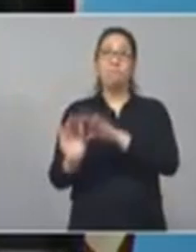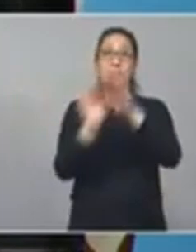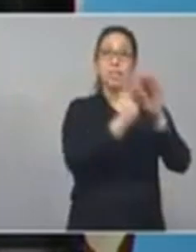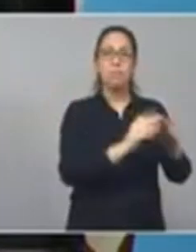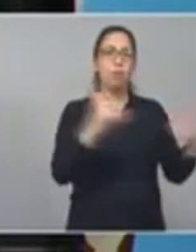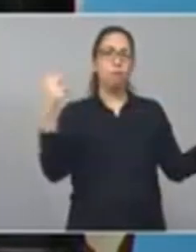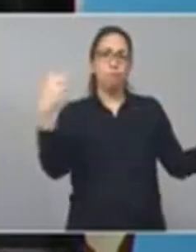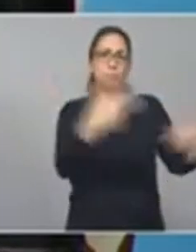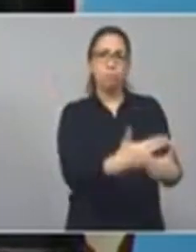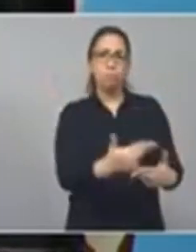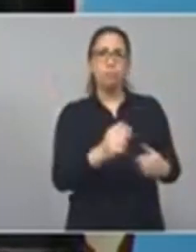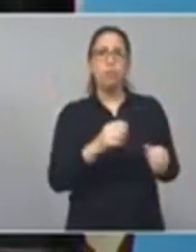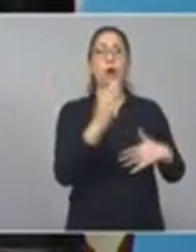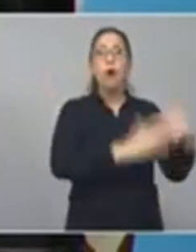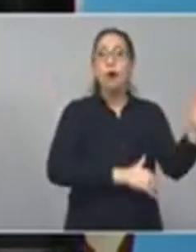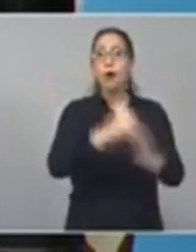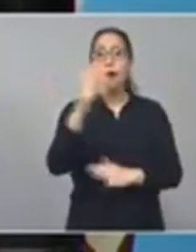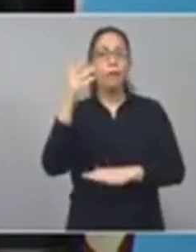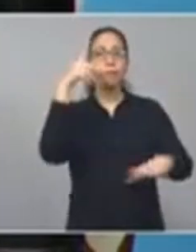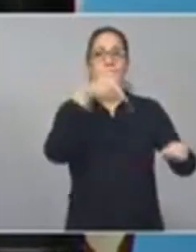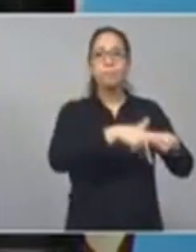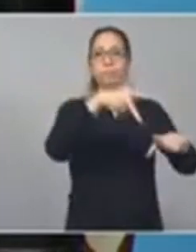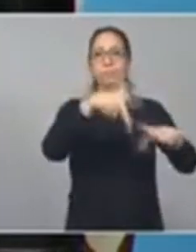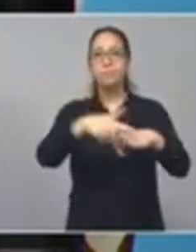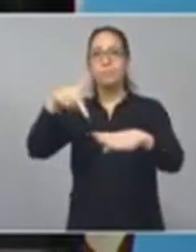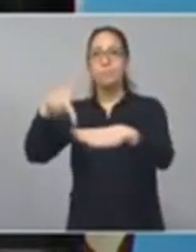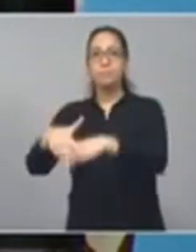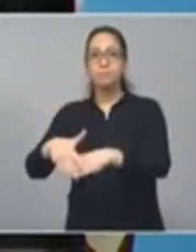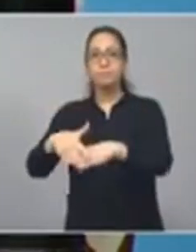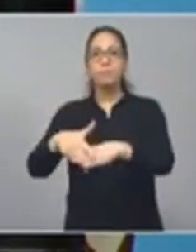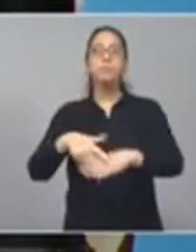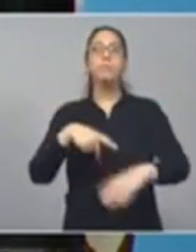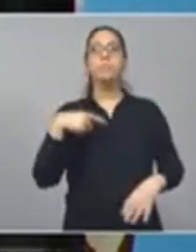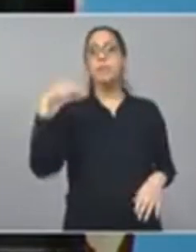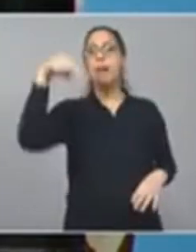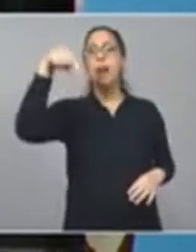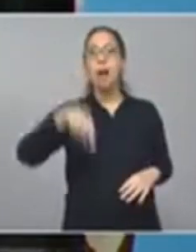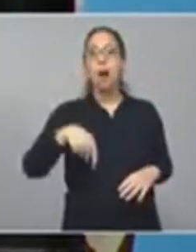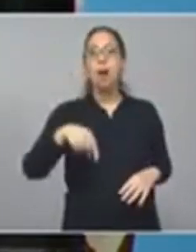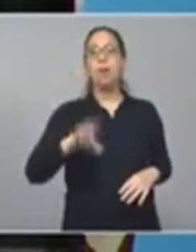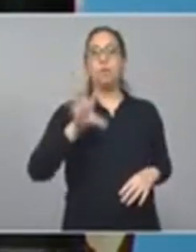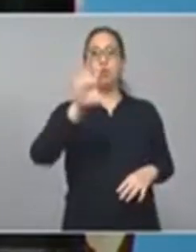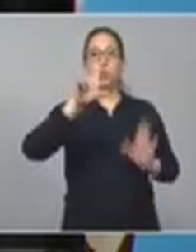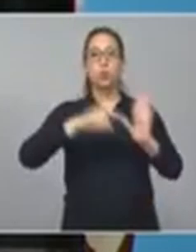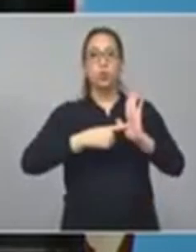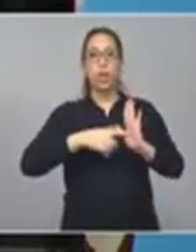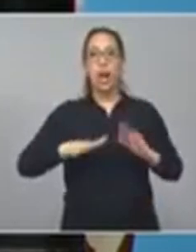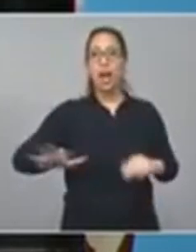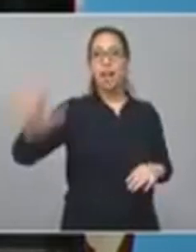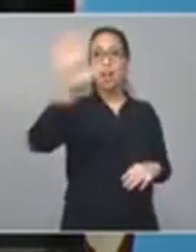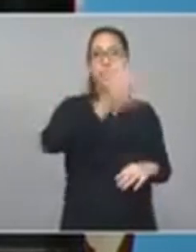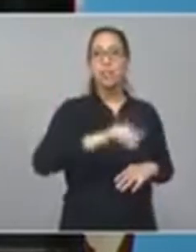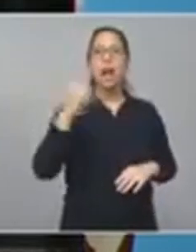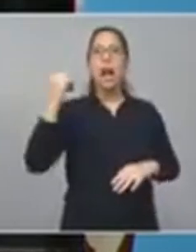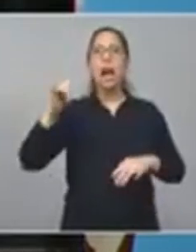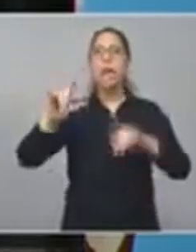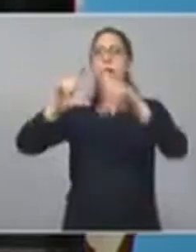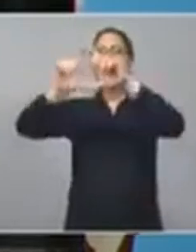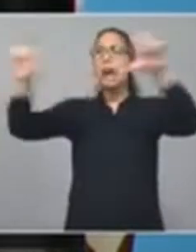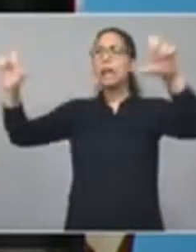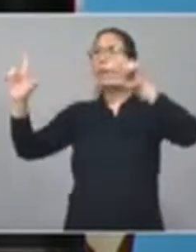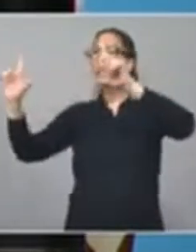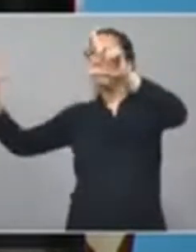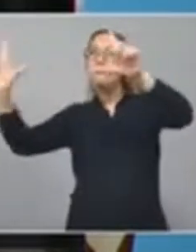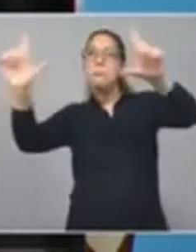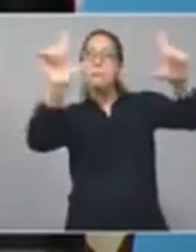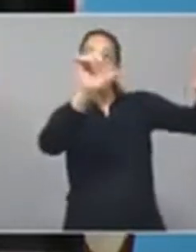fueron suspendidas las obras. Y hoy tenemos, recorriendo toda la provincia, esos carteles que anuncian